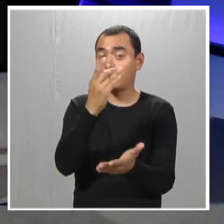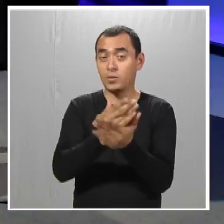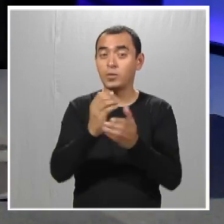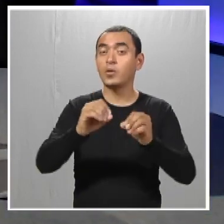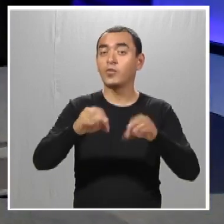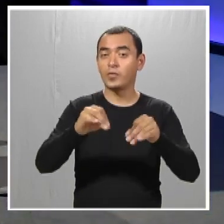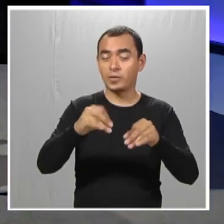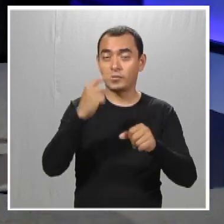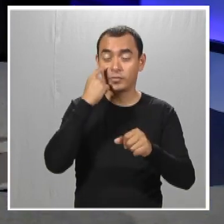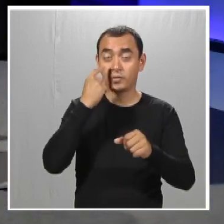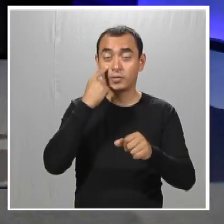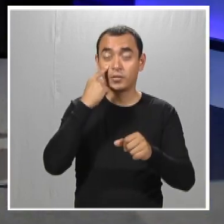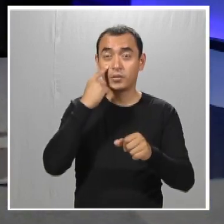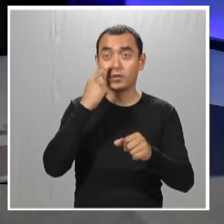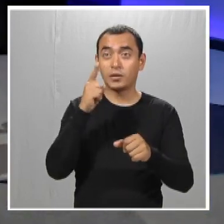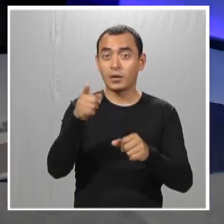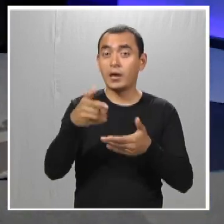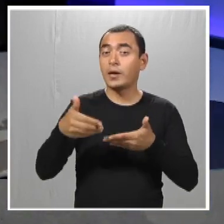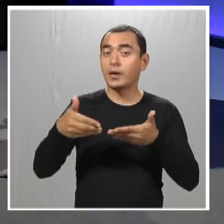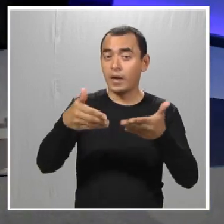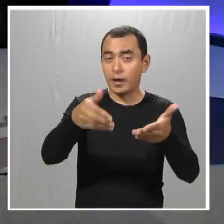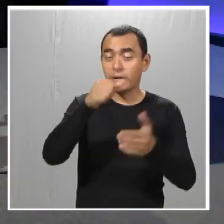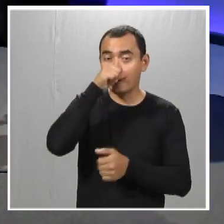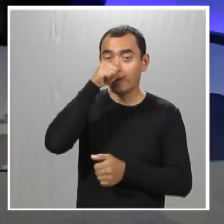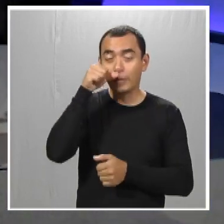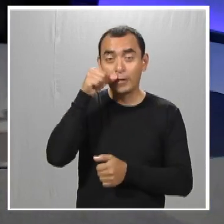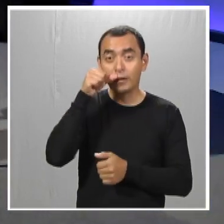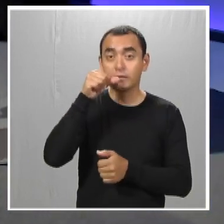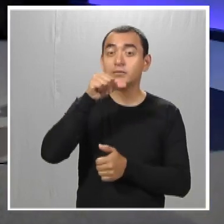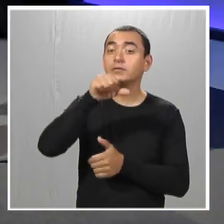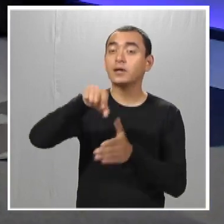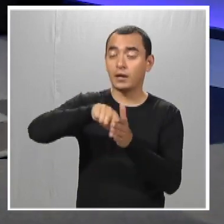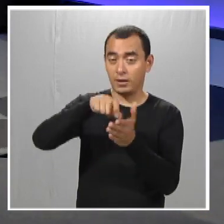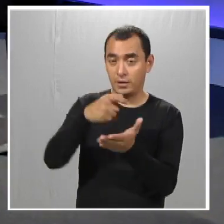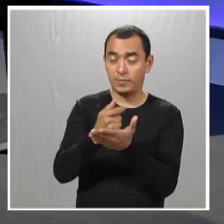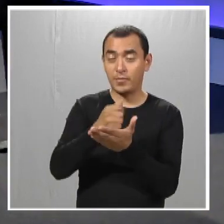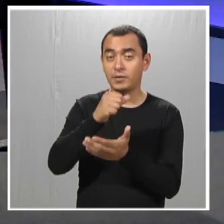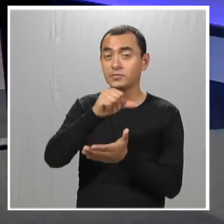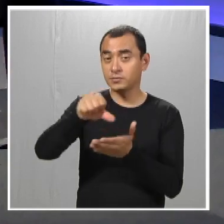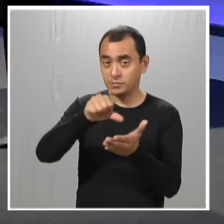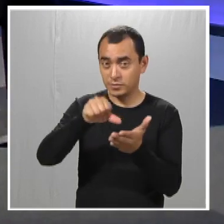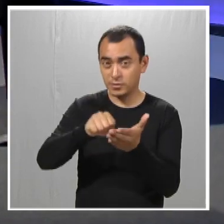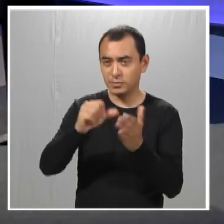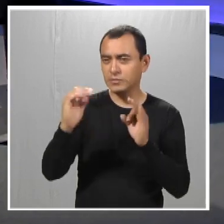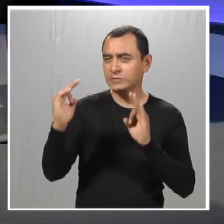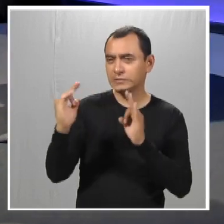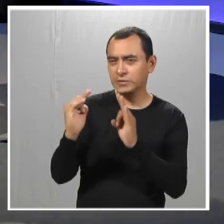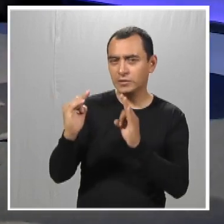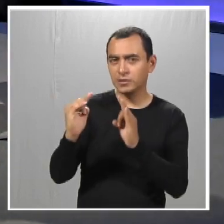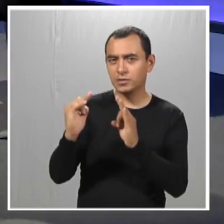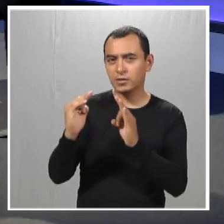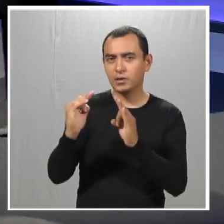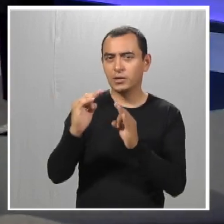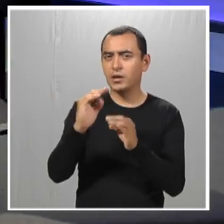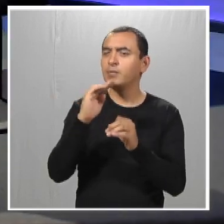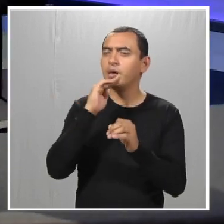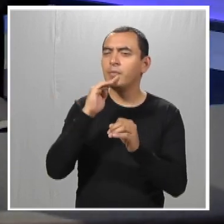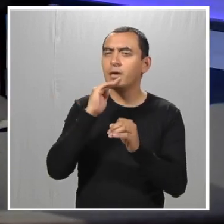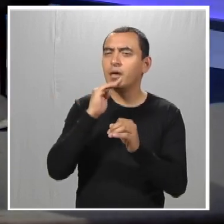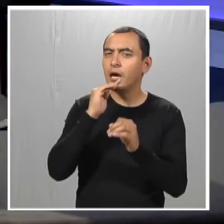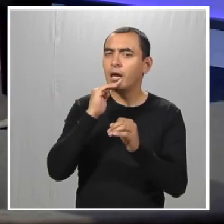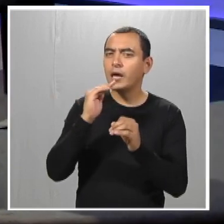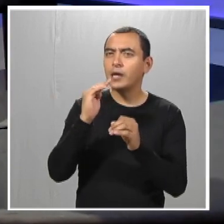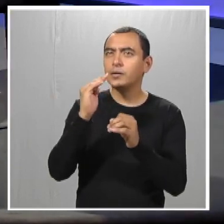las oficinas de aquí de Jalapa. Estamos en la calle Juárez, en el centro de Jalapa, muy junto del